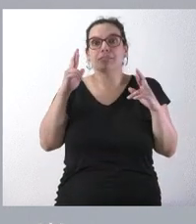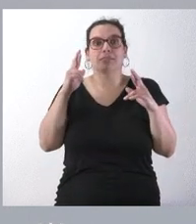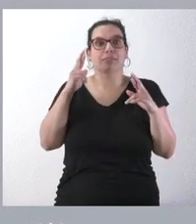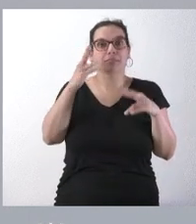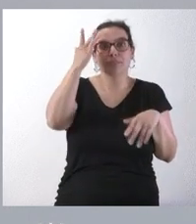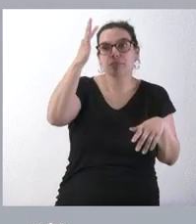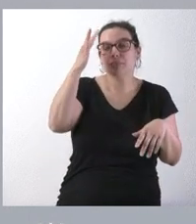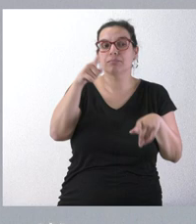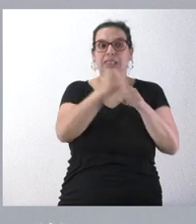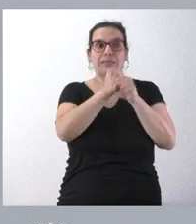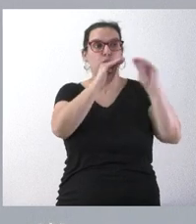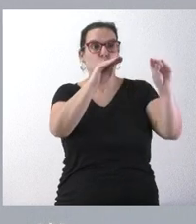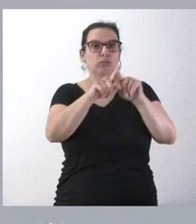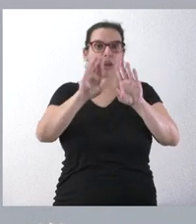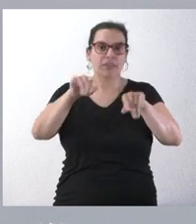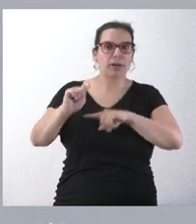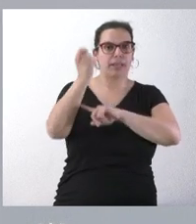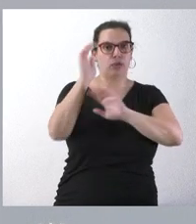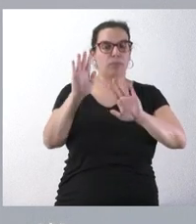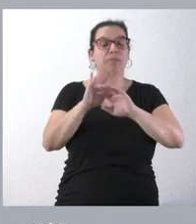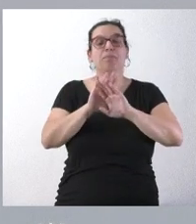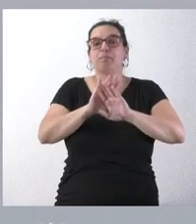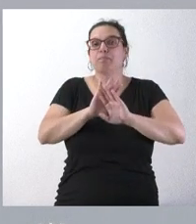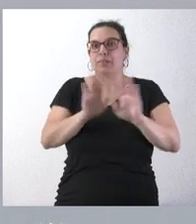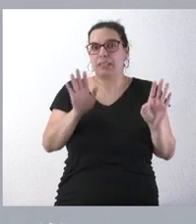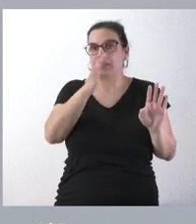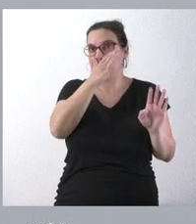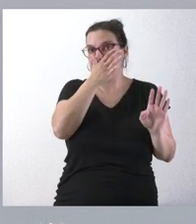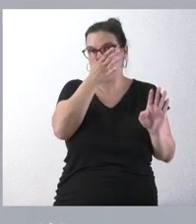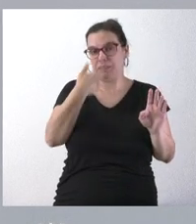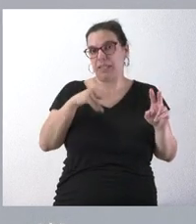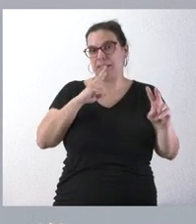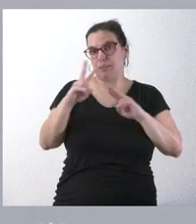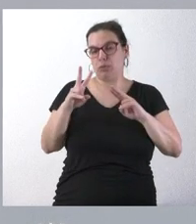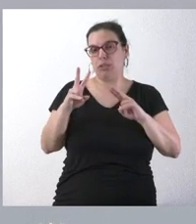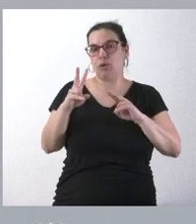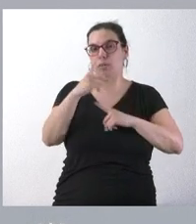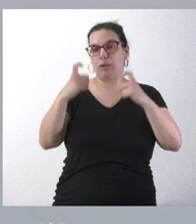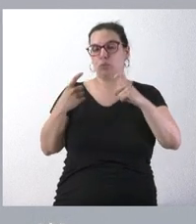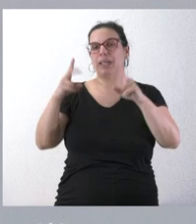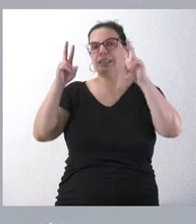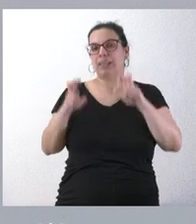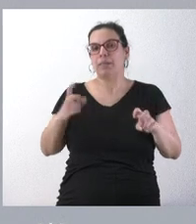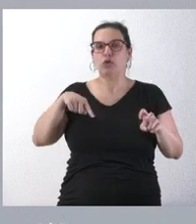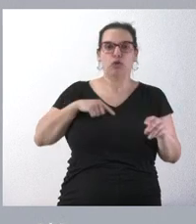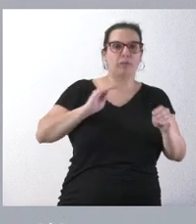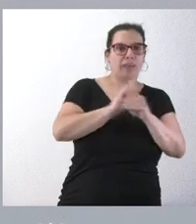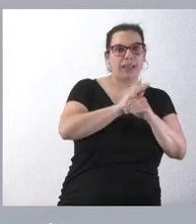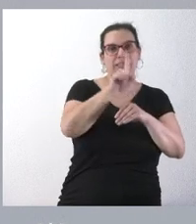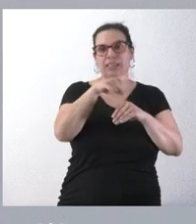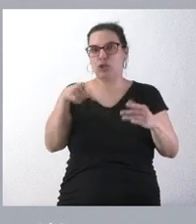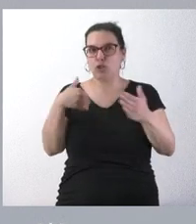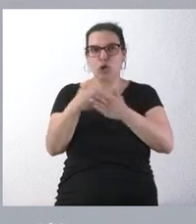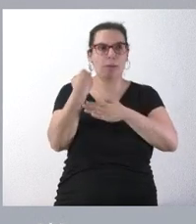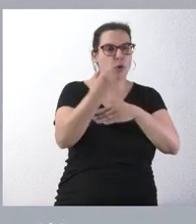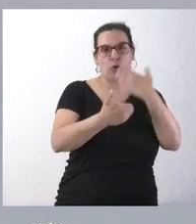que este trabajo de la empresa culmine con éxito. Creo que con esto respondo a las preguntas de si hemos financiado, si mantenemos el